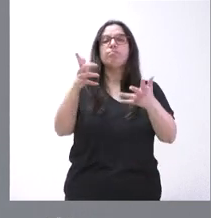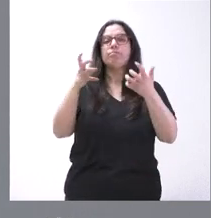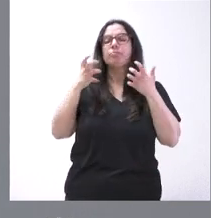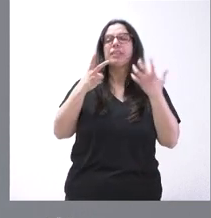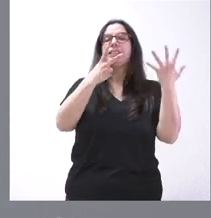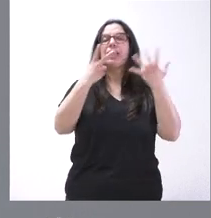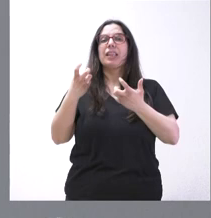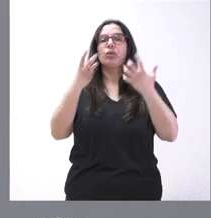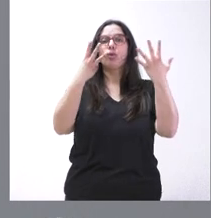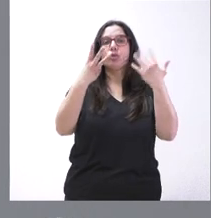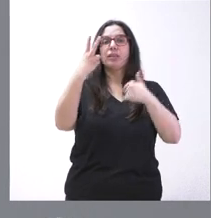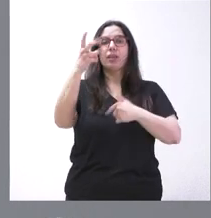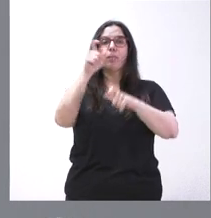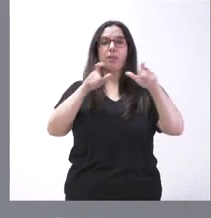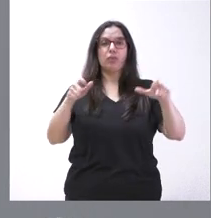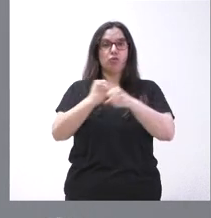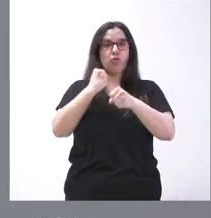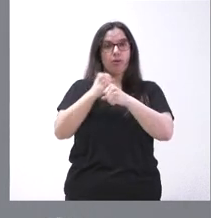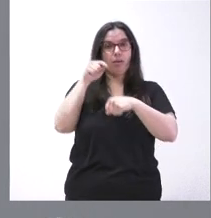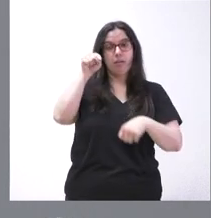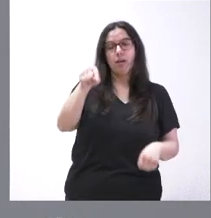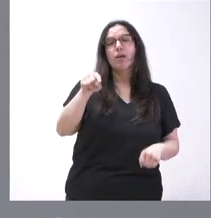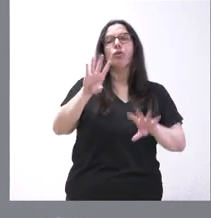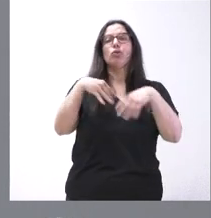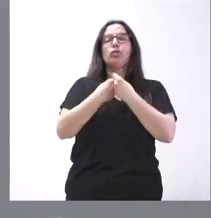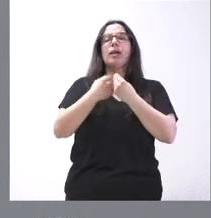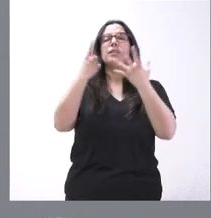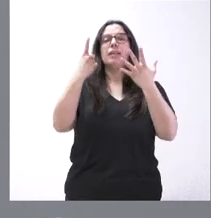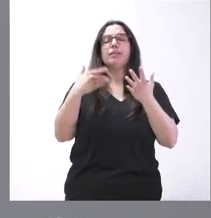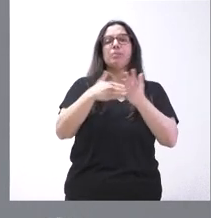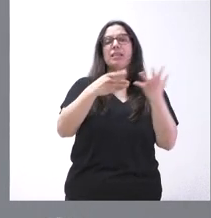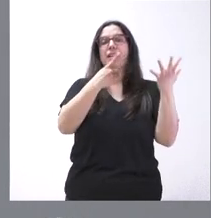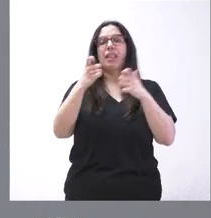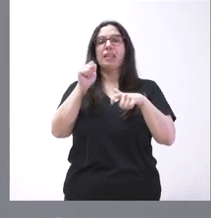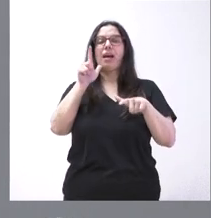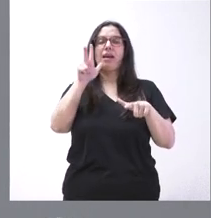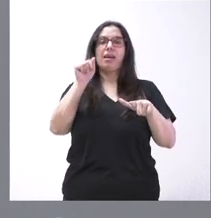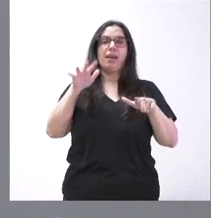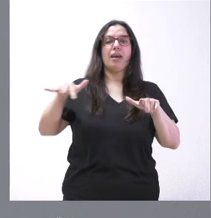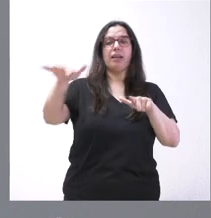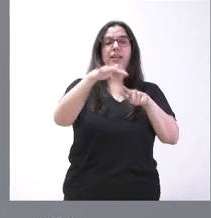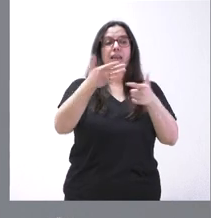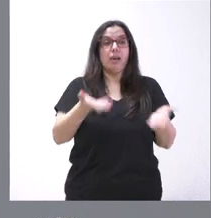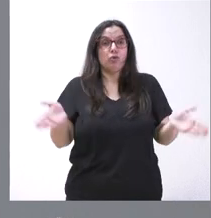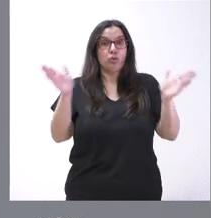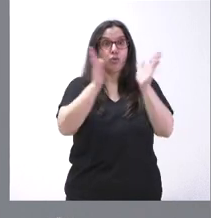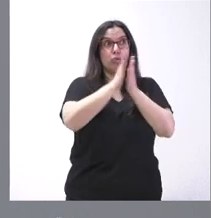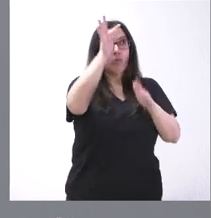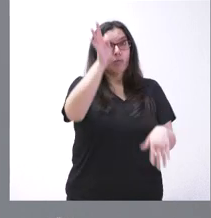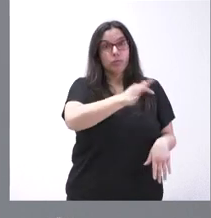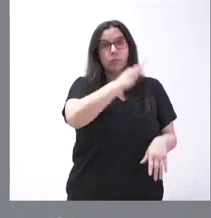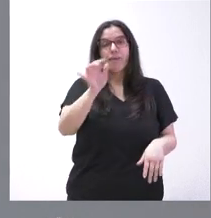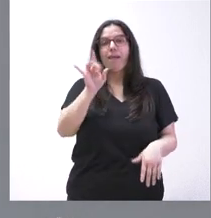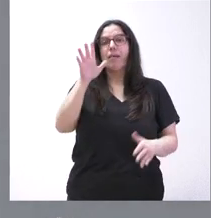782 regantes y un total de 6.600 hectáreas. En definitiva, son 15.000 hectáreas en